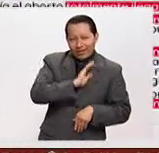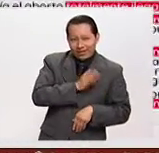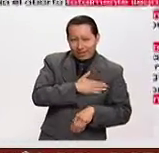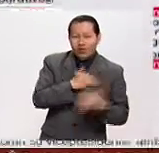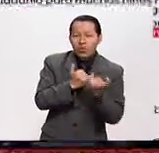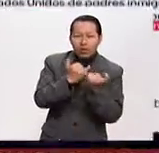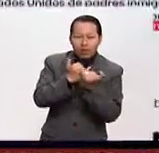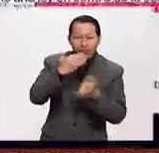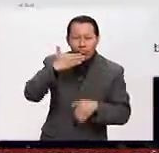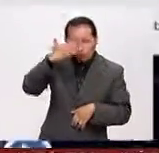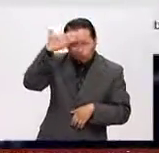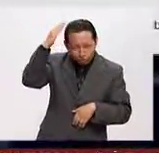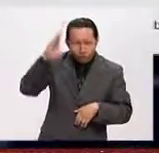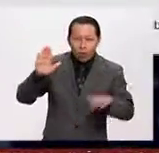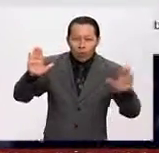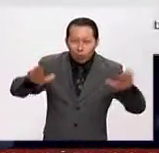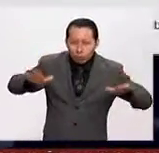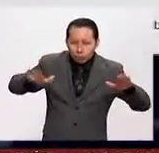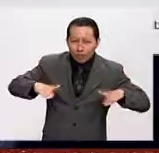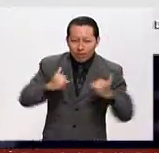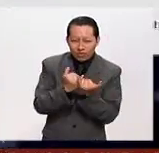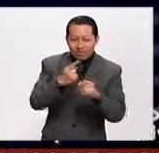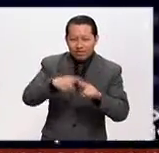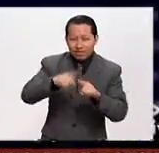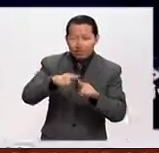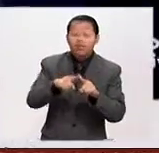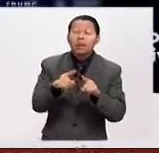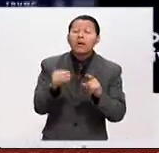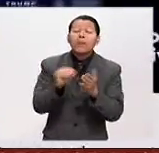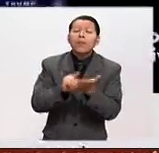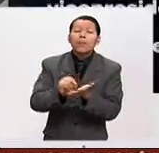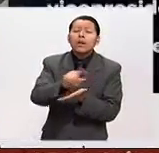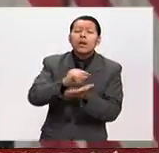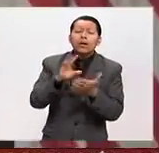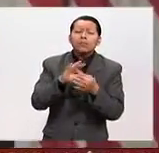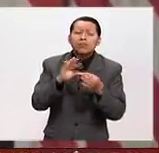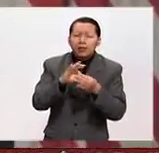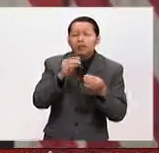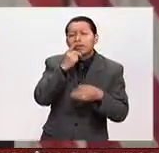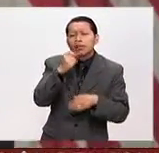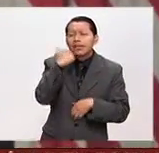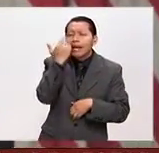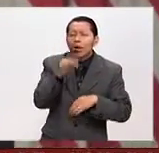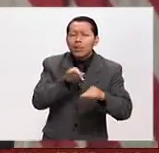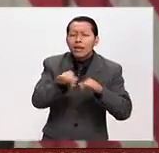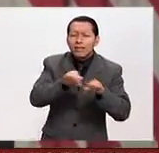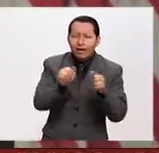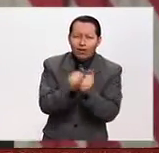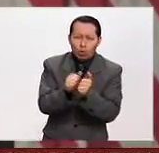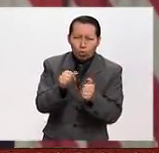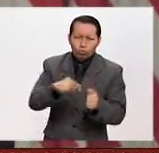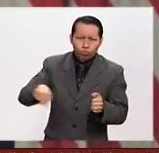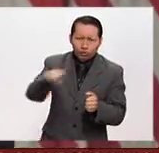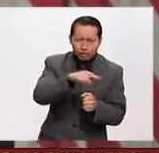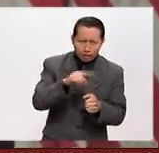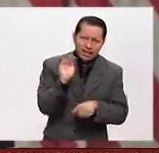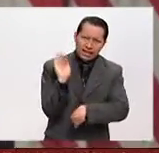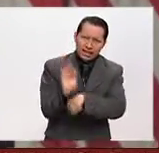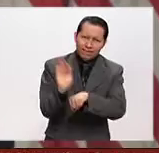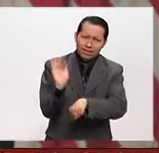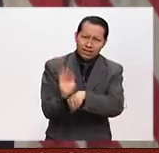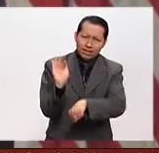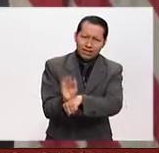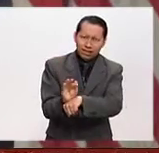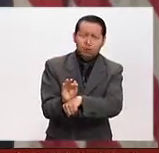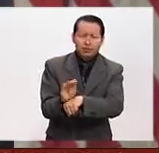Hillary Clinton publicó en esta cuenta deseo trabajar con ustedes, defenderlos y creo que es a este punto la gente sabe que